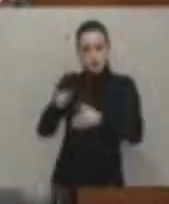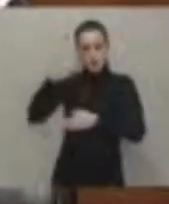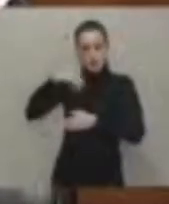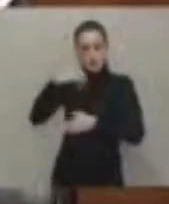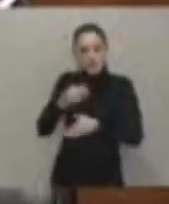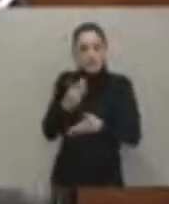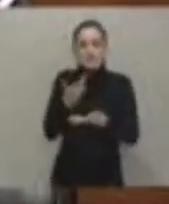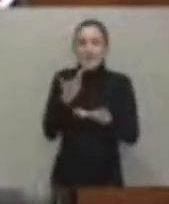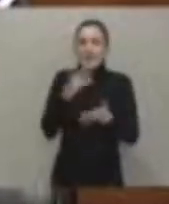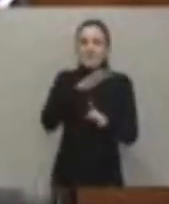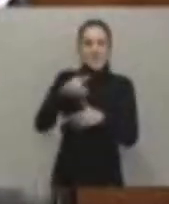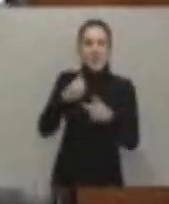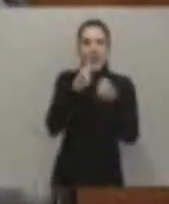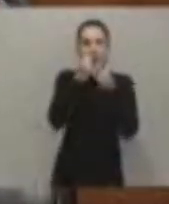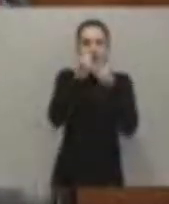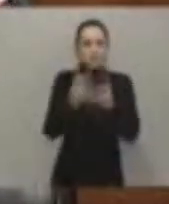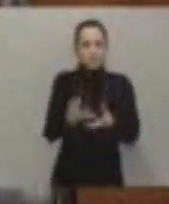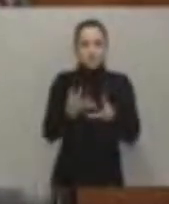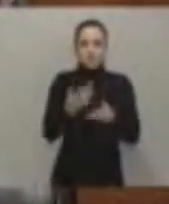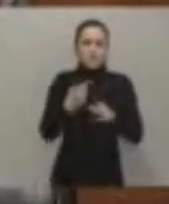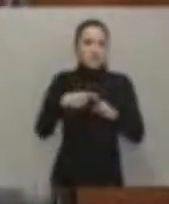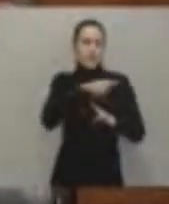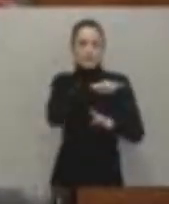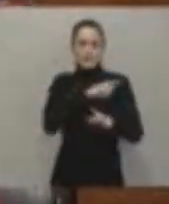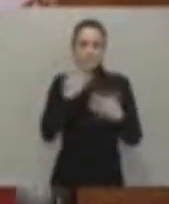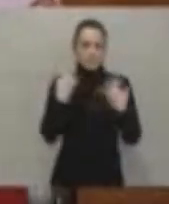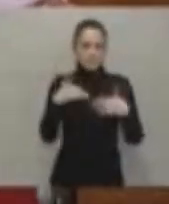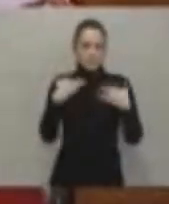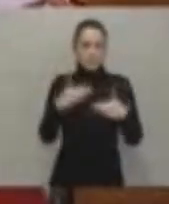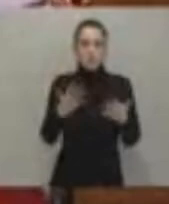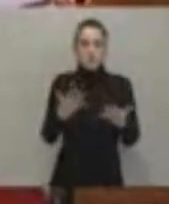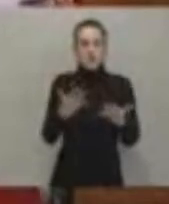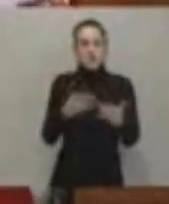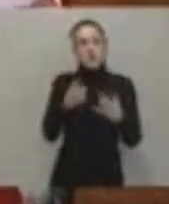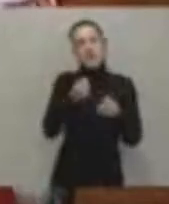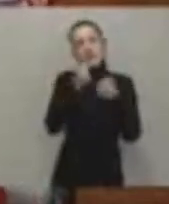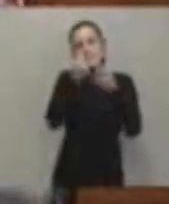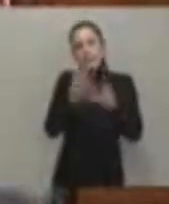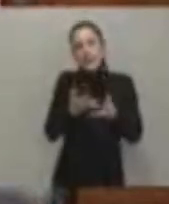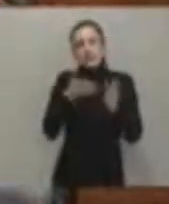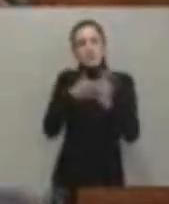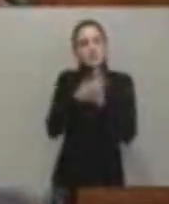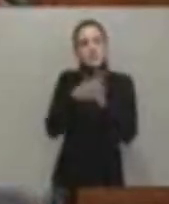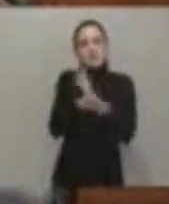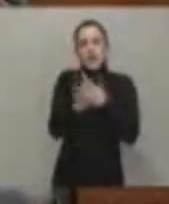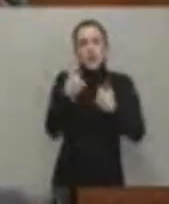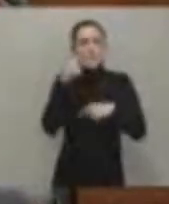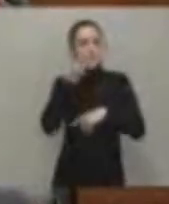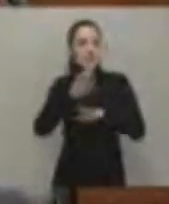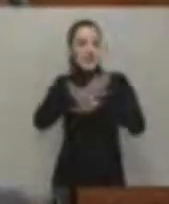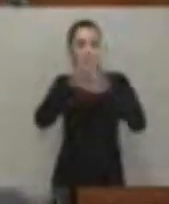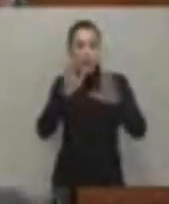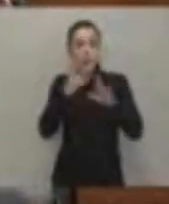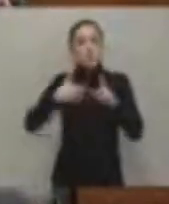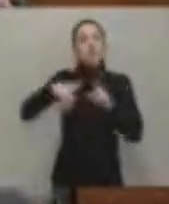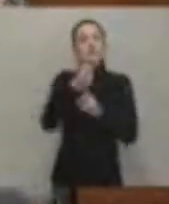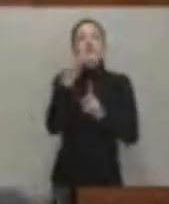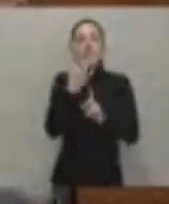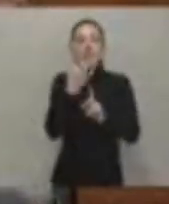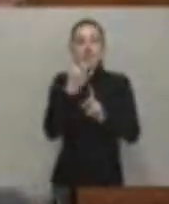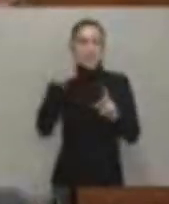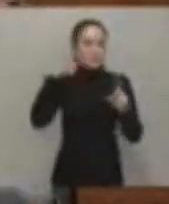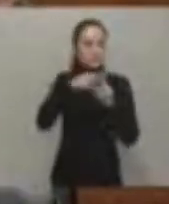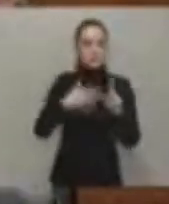escalofriantes. Las cantidades son ilustrativas de lo que han conseguido, que no han conseguido el objetivo.